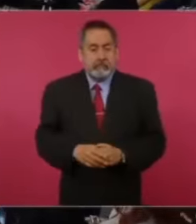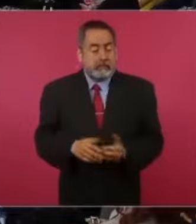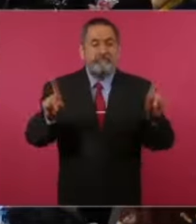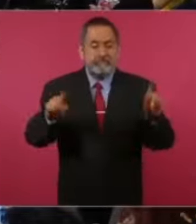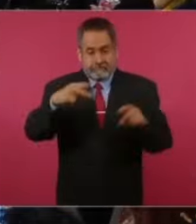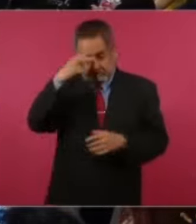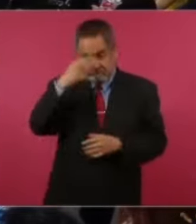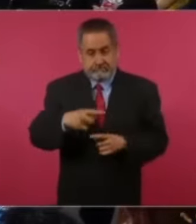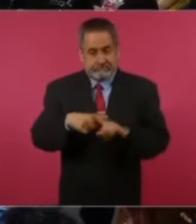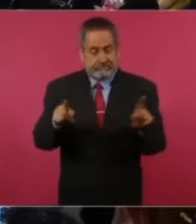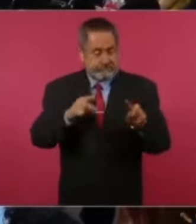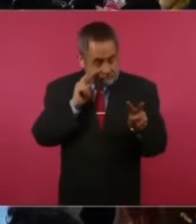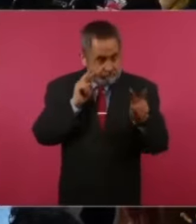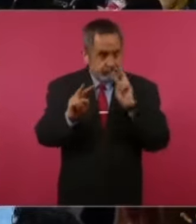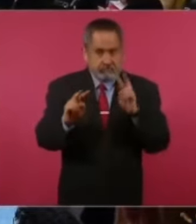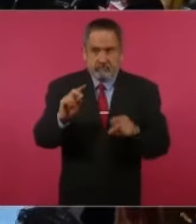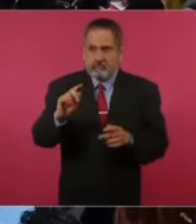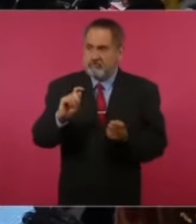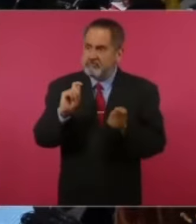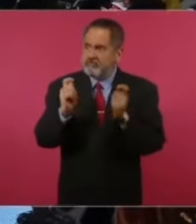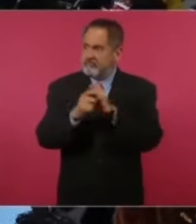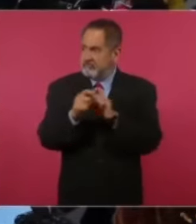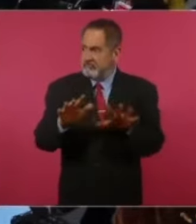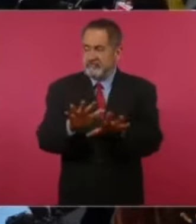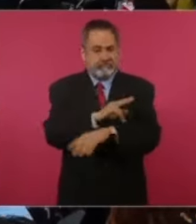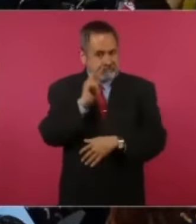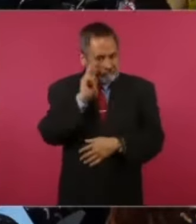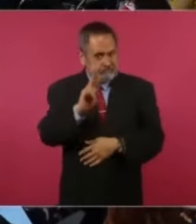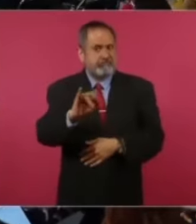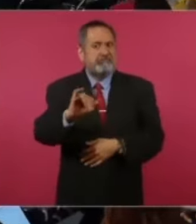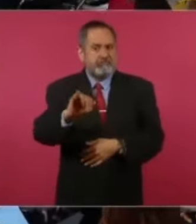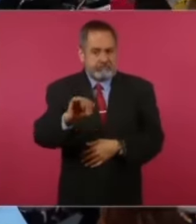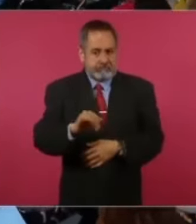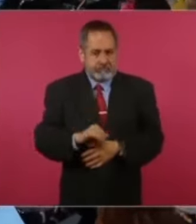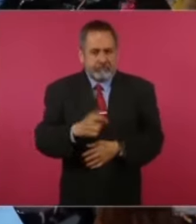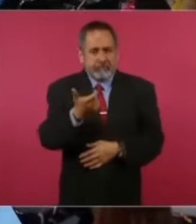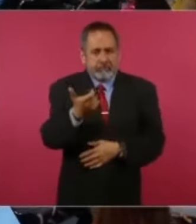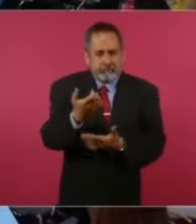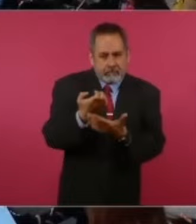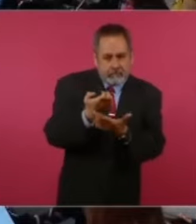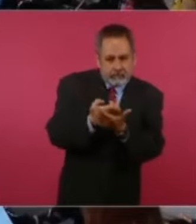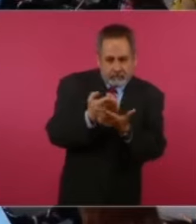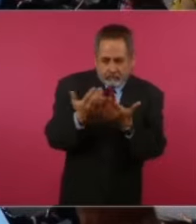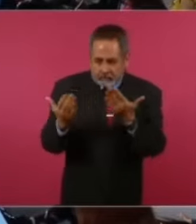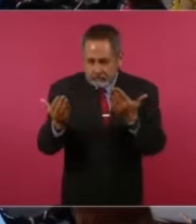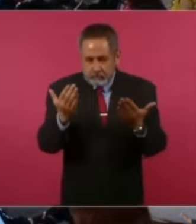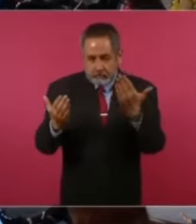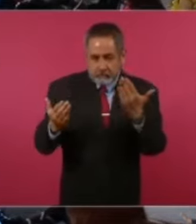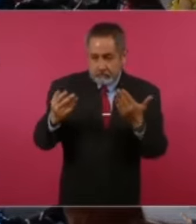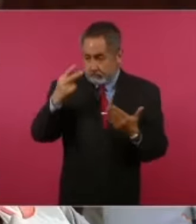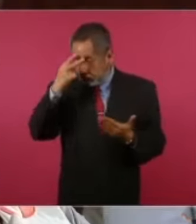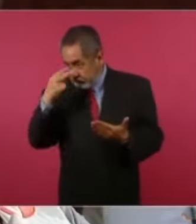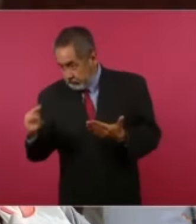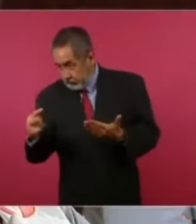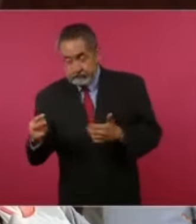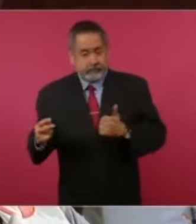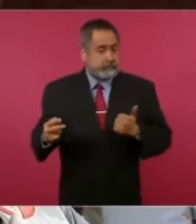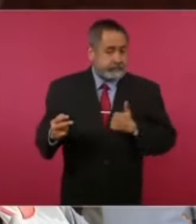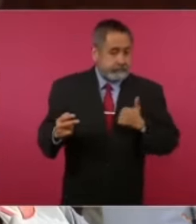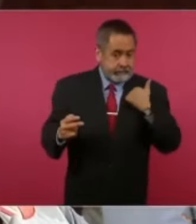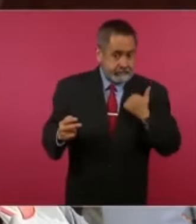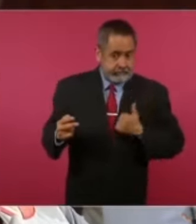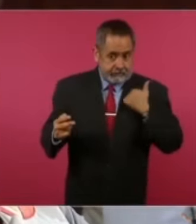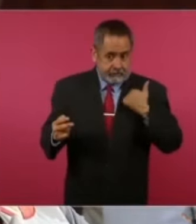obviamente te dicen, yo te ayudo con una casa, te ayudo con esto. Pero luego le quieren cobrar unas pensiones, una mensualidad demasiado cara y, obviamente, los tienen